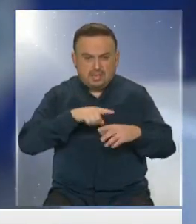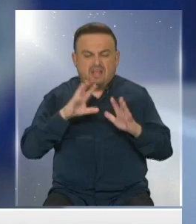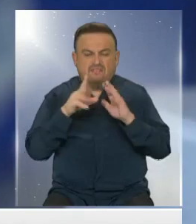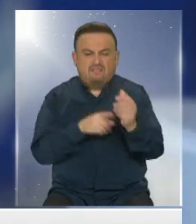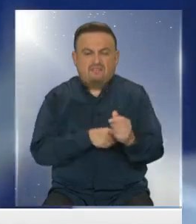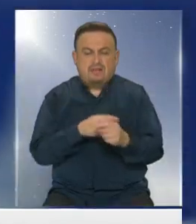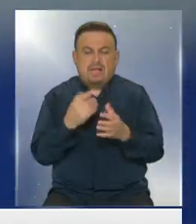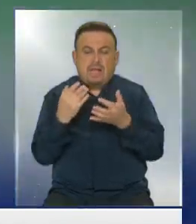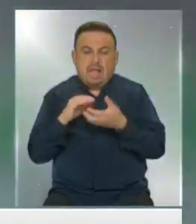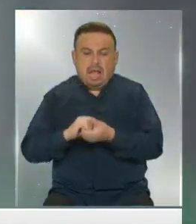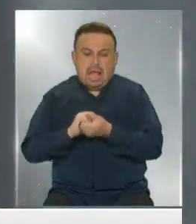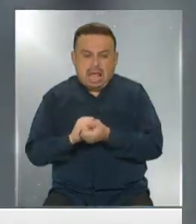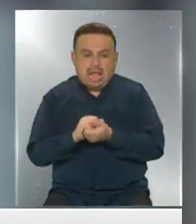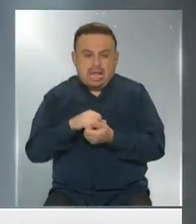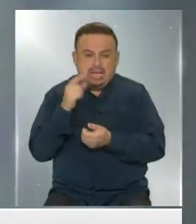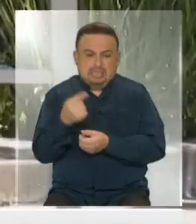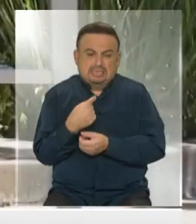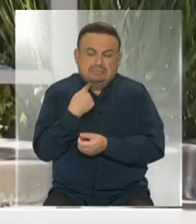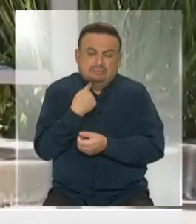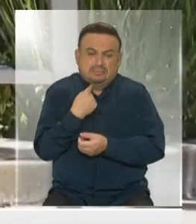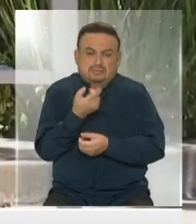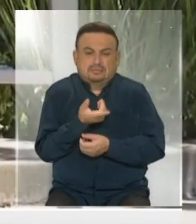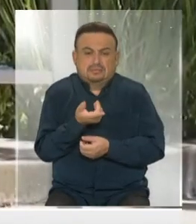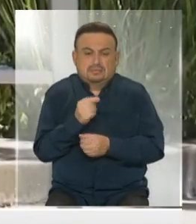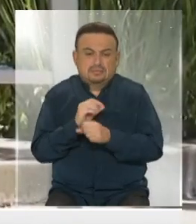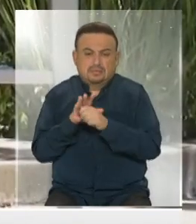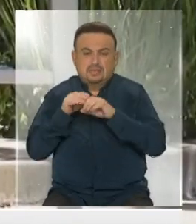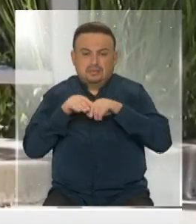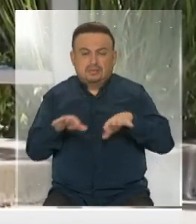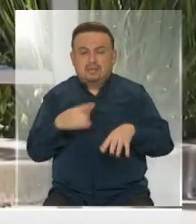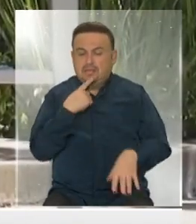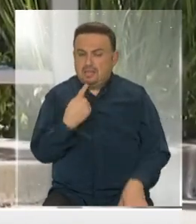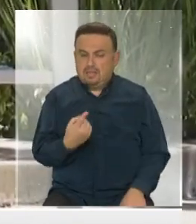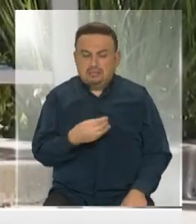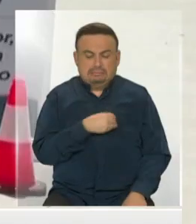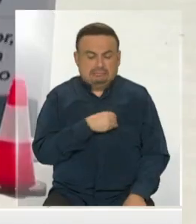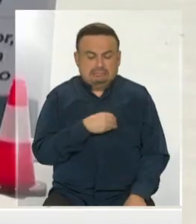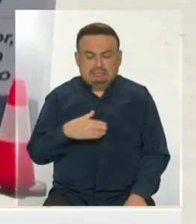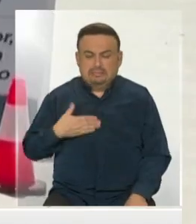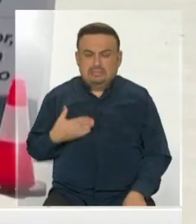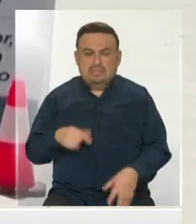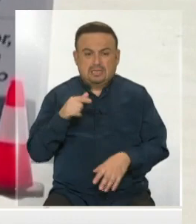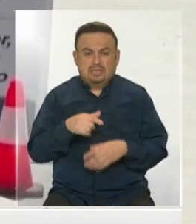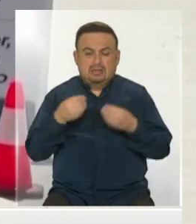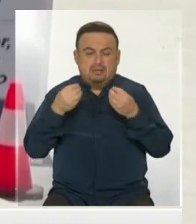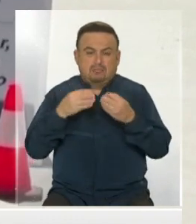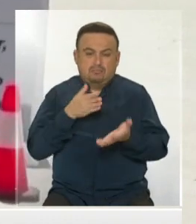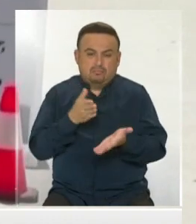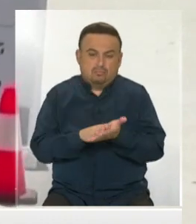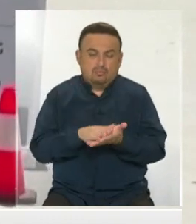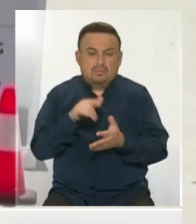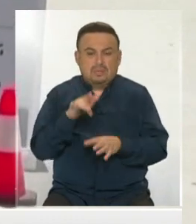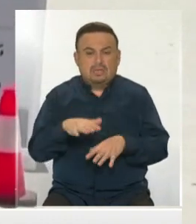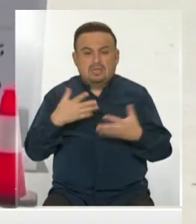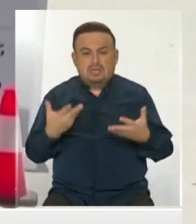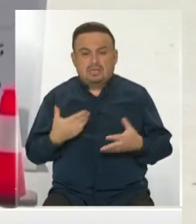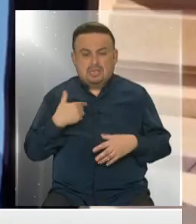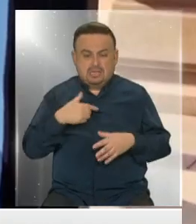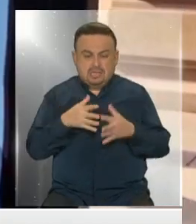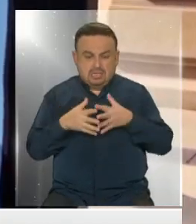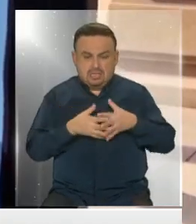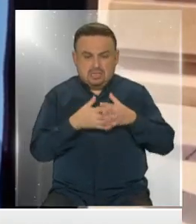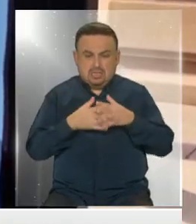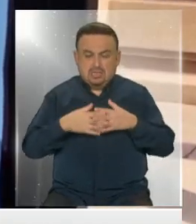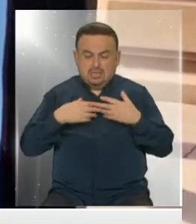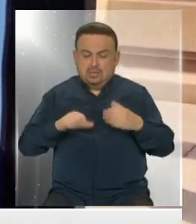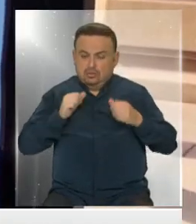familiares y amigos de estas víctimas fatales por el brote. Les dijo que lamentaba mucho estas pérdidas y que la nación estaba sufriendo con